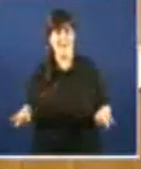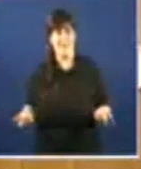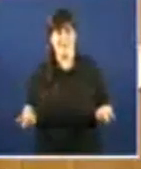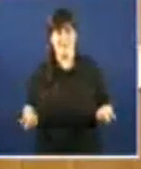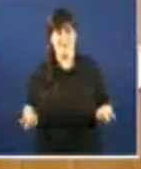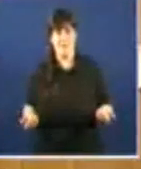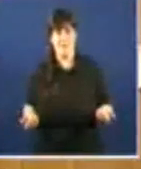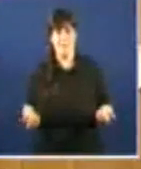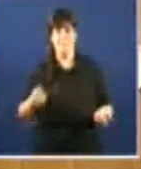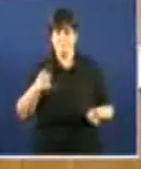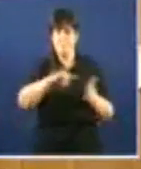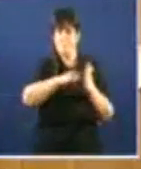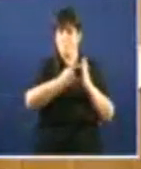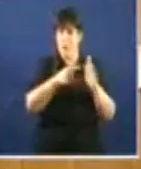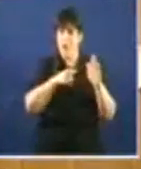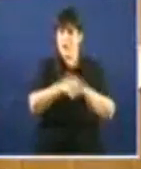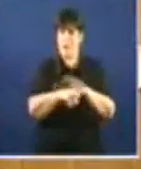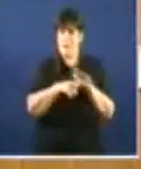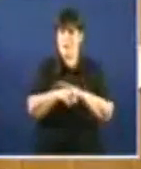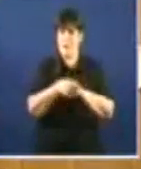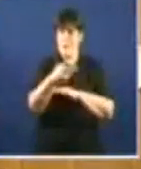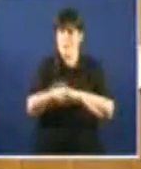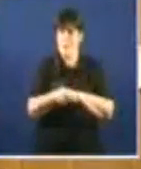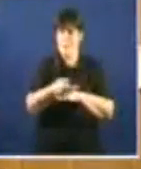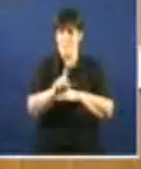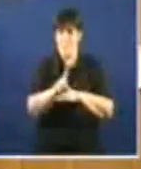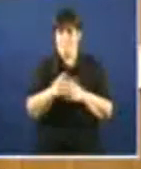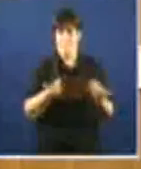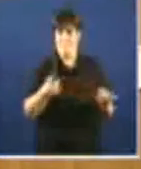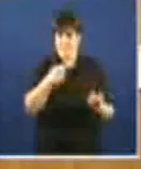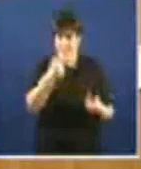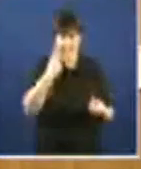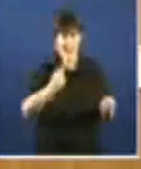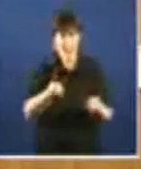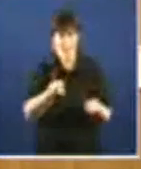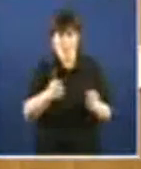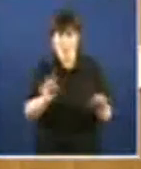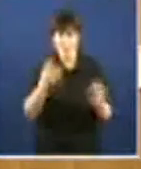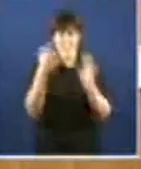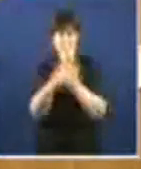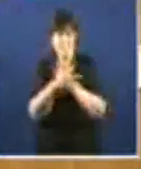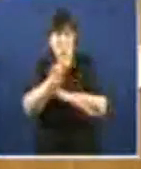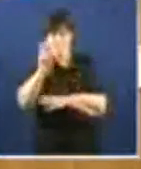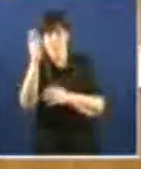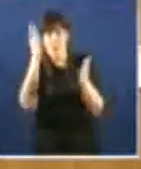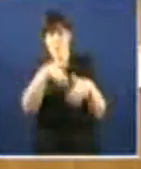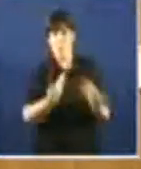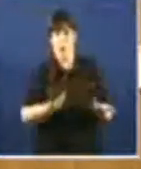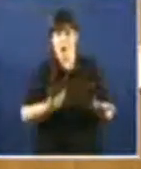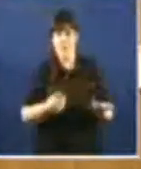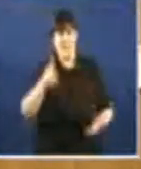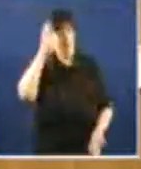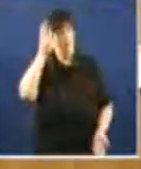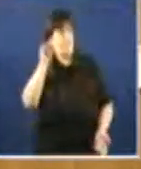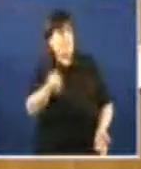un plan de xestión de residuos racional neste país. Non hai outra explicación. Non fai falta ser un lumbreras para diseñar